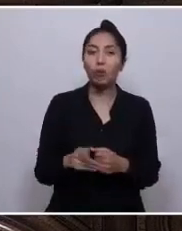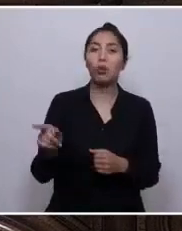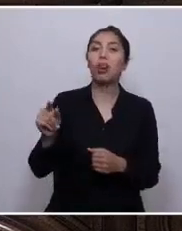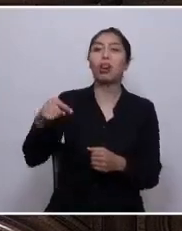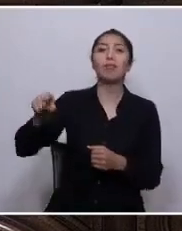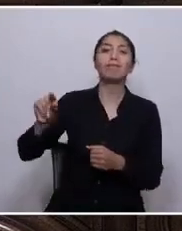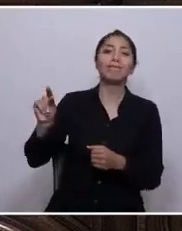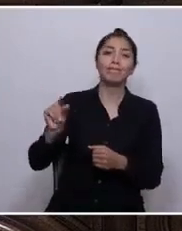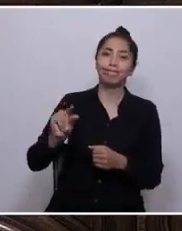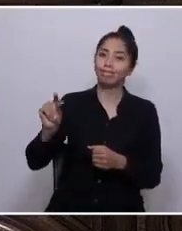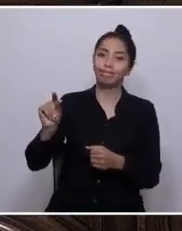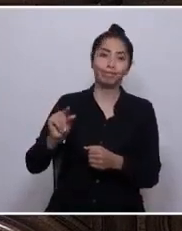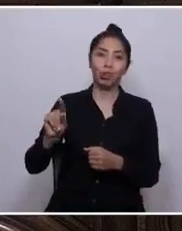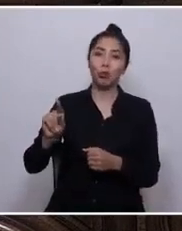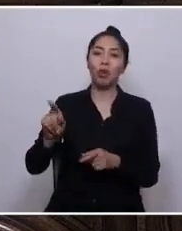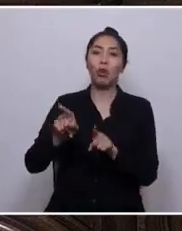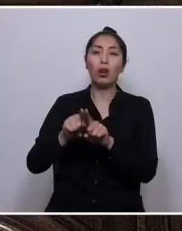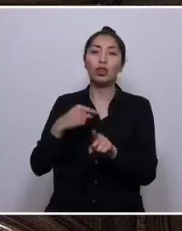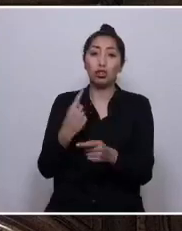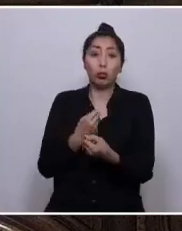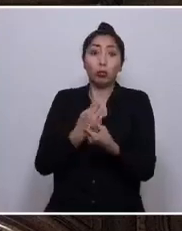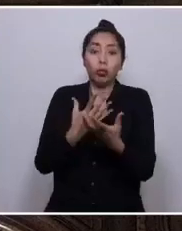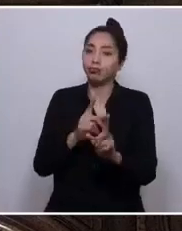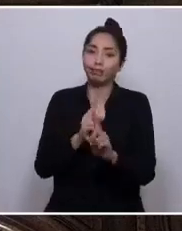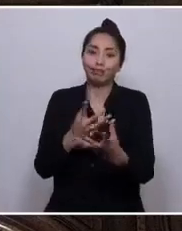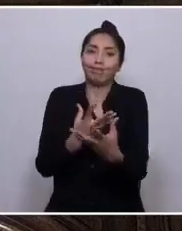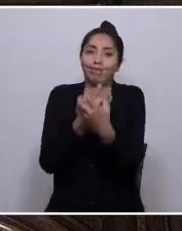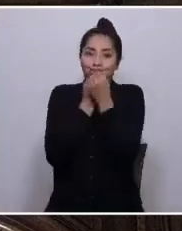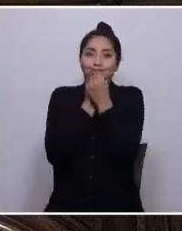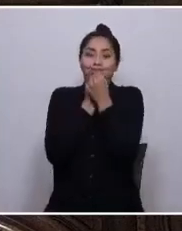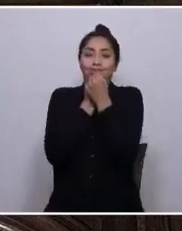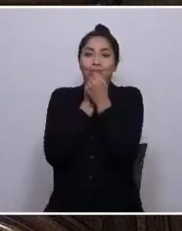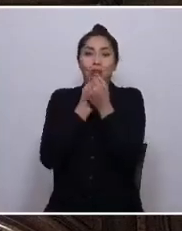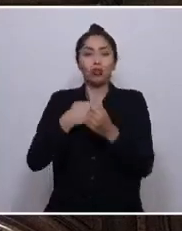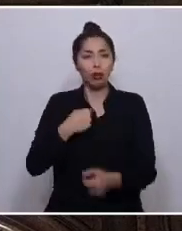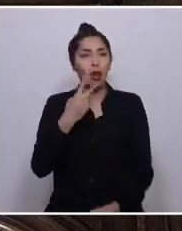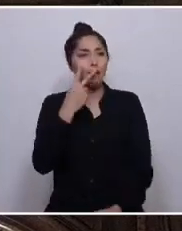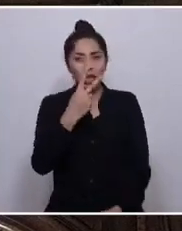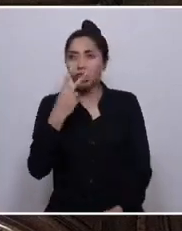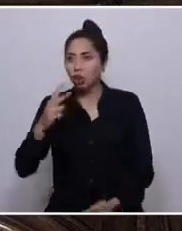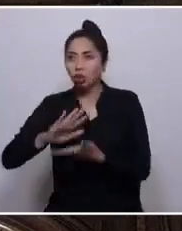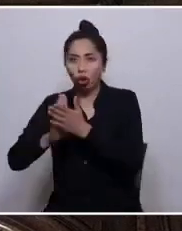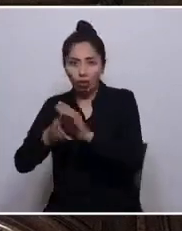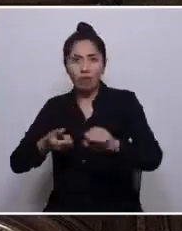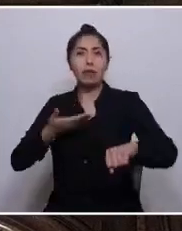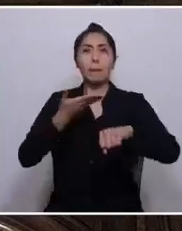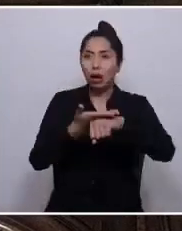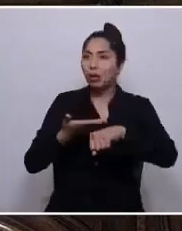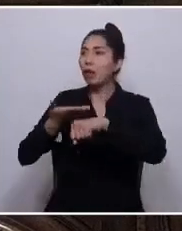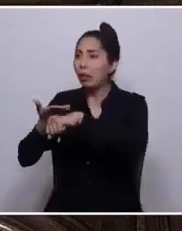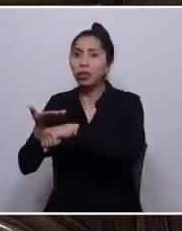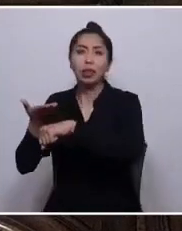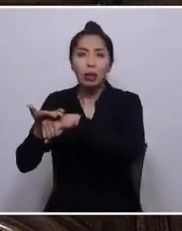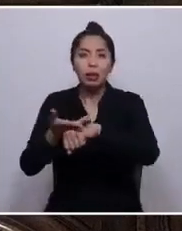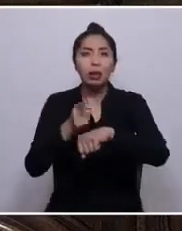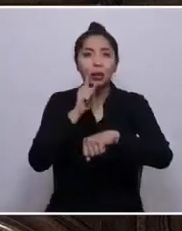que nos negaba hablar. He visto como nuestras demandas han sido apropiadas por una